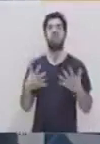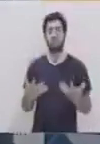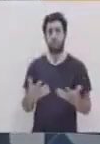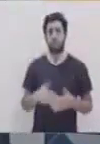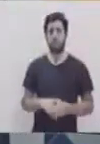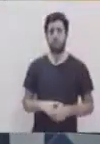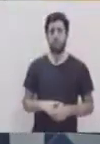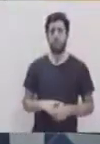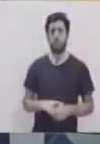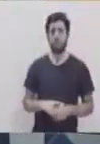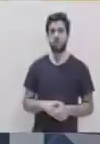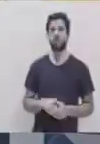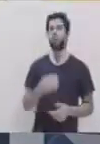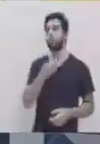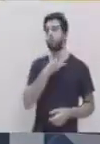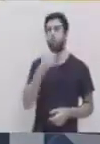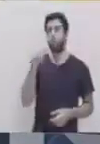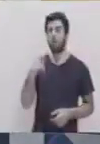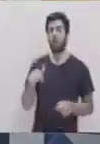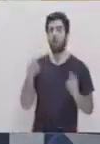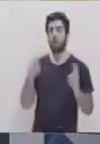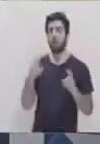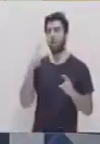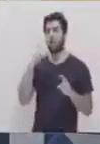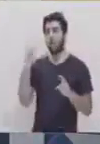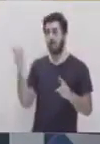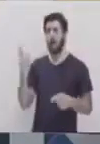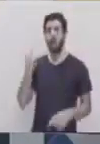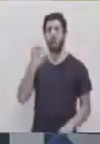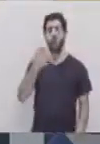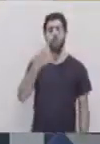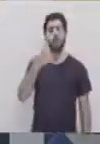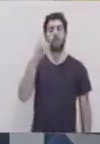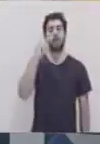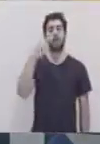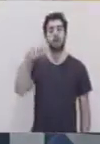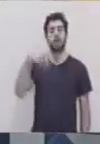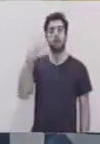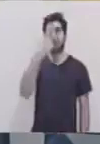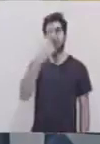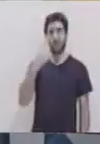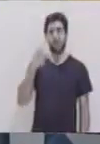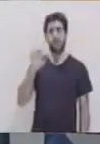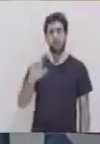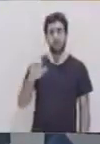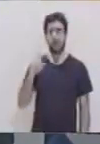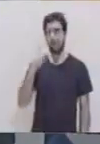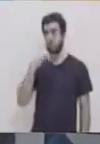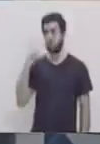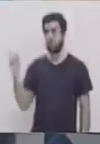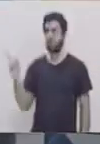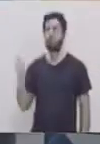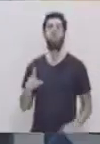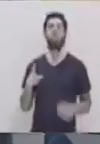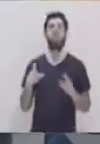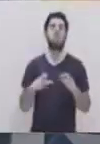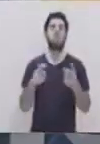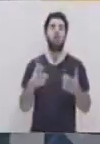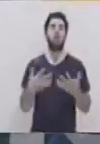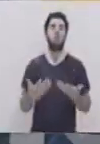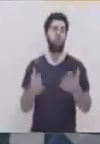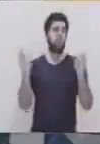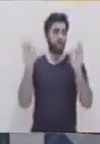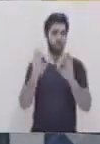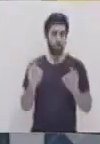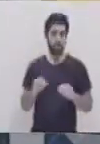hoy? Hola, ¿qué tal? Mucho gusto. Vamos a trabajar lo de la elipse. Y vamos a formar nuestra elipse por medio